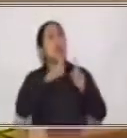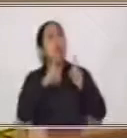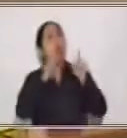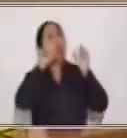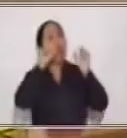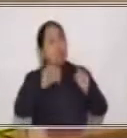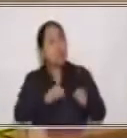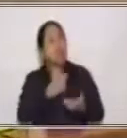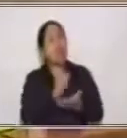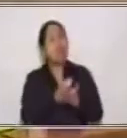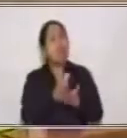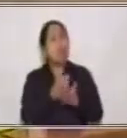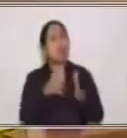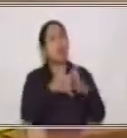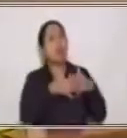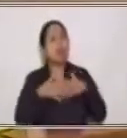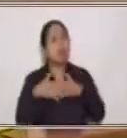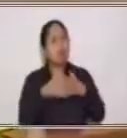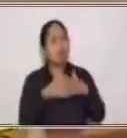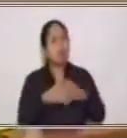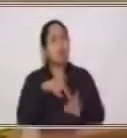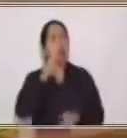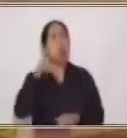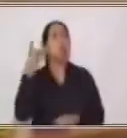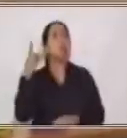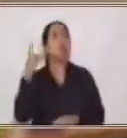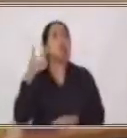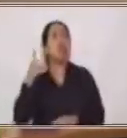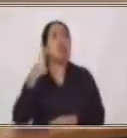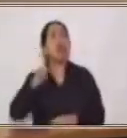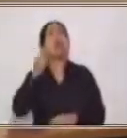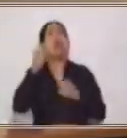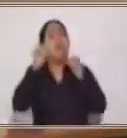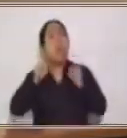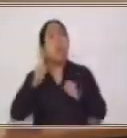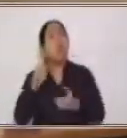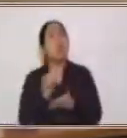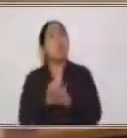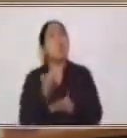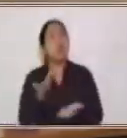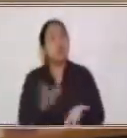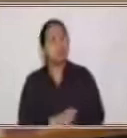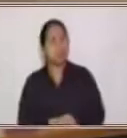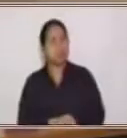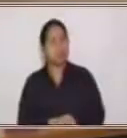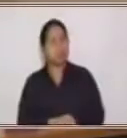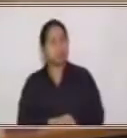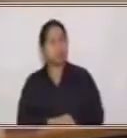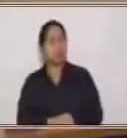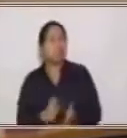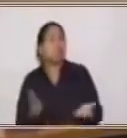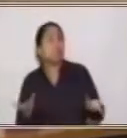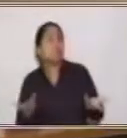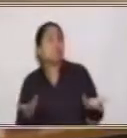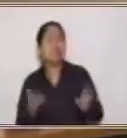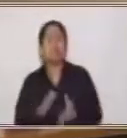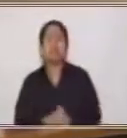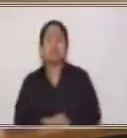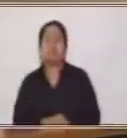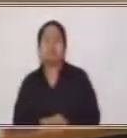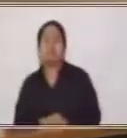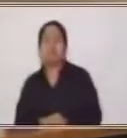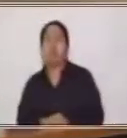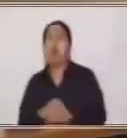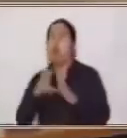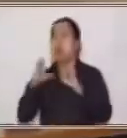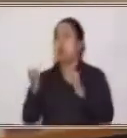en Estados Unidos con un dólar? Una de las grandes preguntas que muchas veces nos hacemos, ¿qué se puede comprar con un dólar? Entonces,